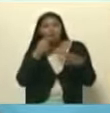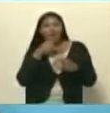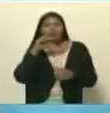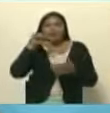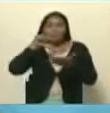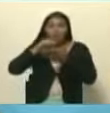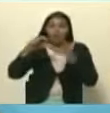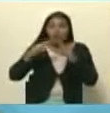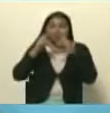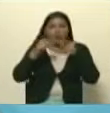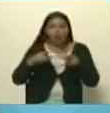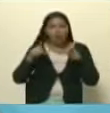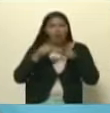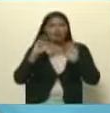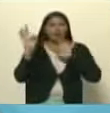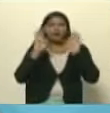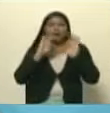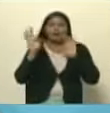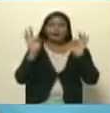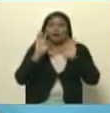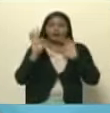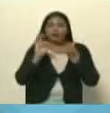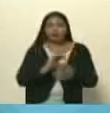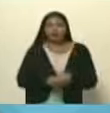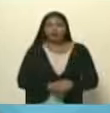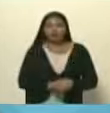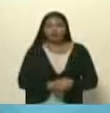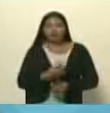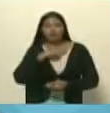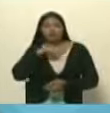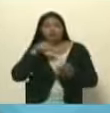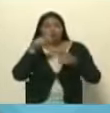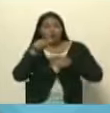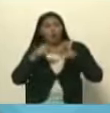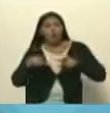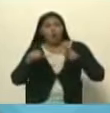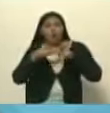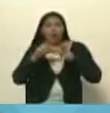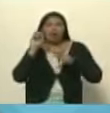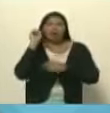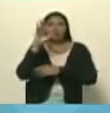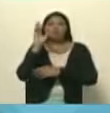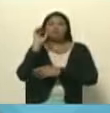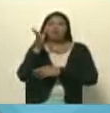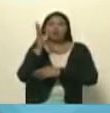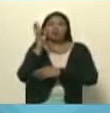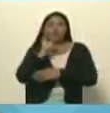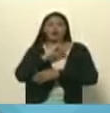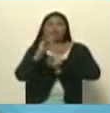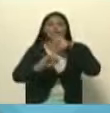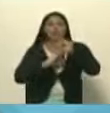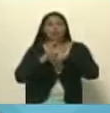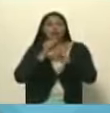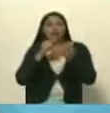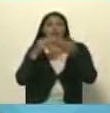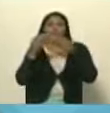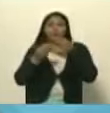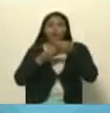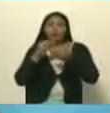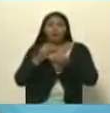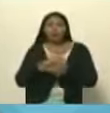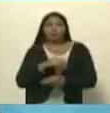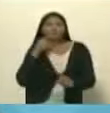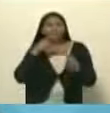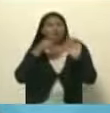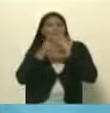encuentro a los espacios del Teatro Teresa Carreño. Acá se lleva a cabo el Foro Internacional de Medios Alternativos a propósito de los 20